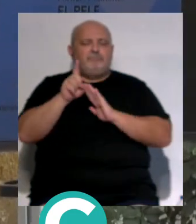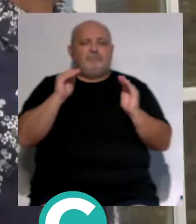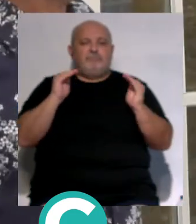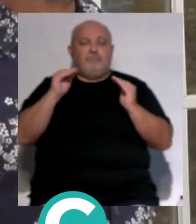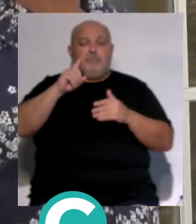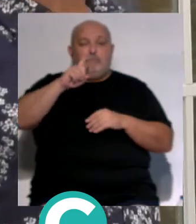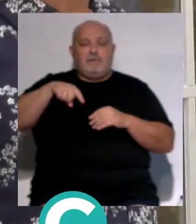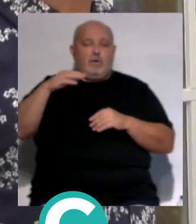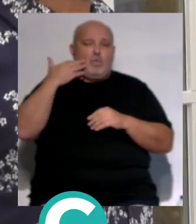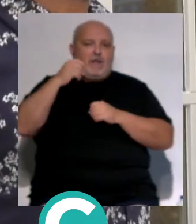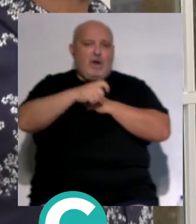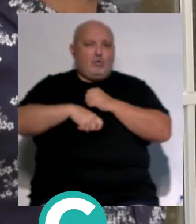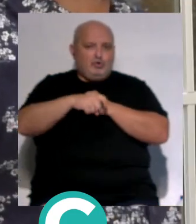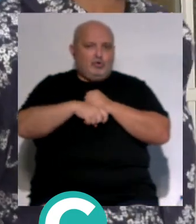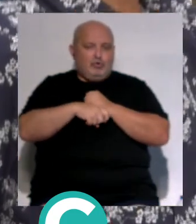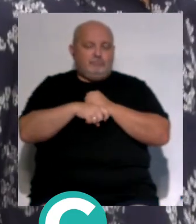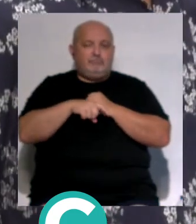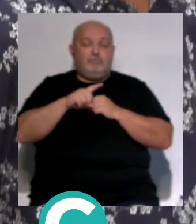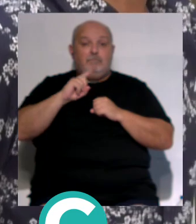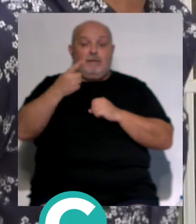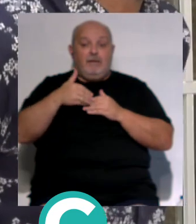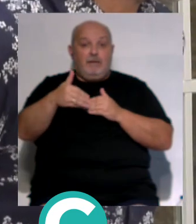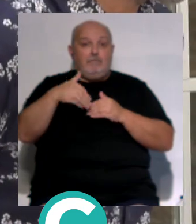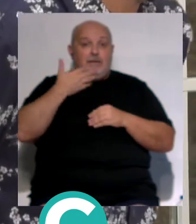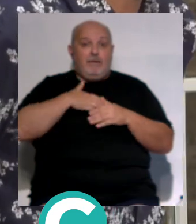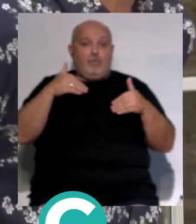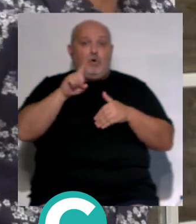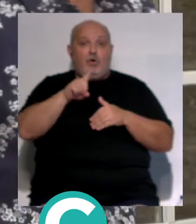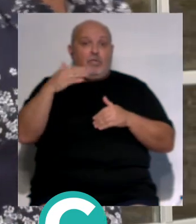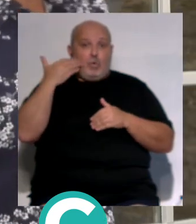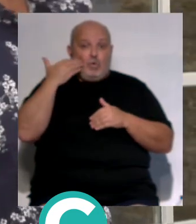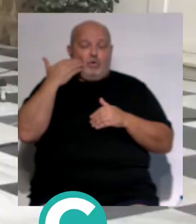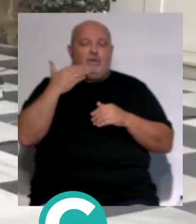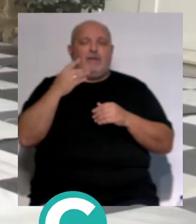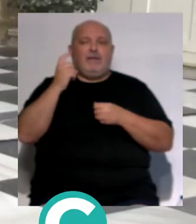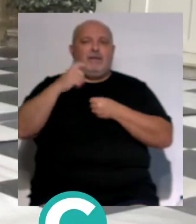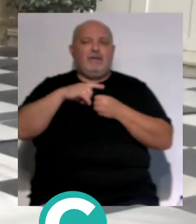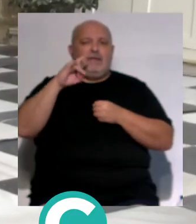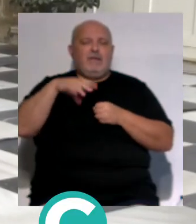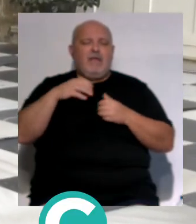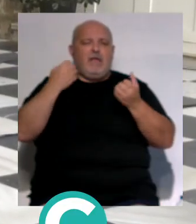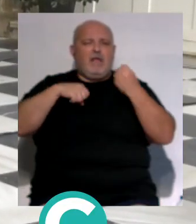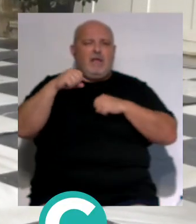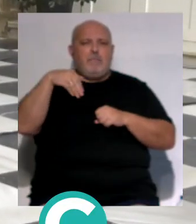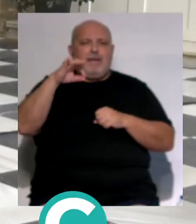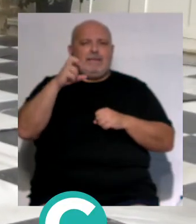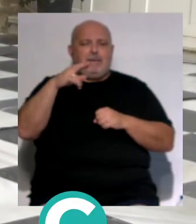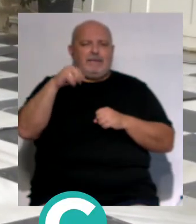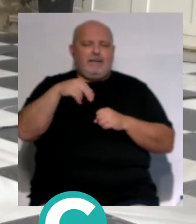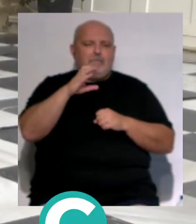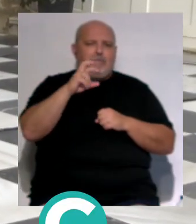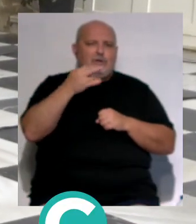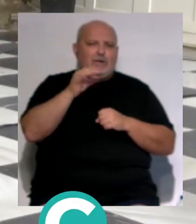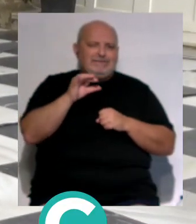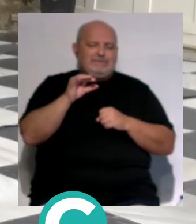durante los meses de julio y agosto y que tiene su primera cita este jueves 11 de julio con la participación del artista Maite Martín y Pepe